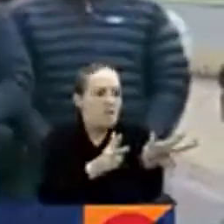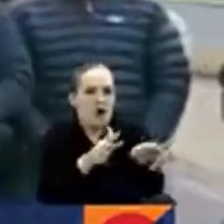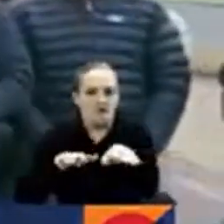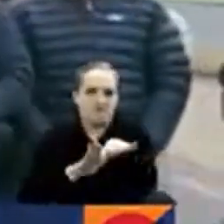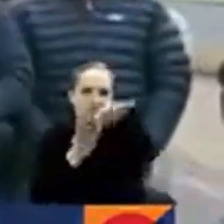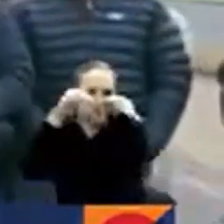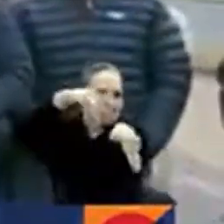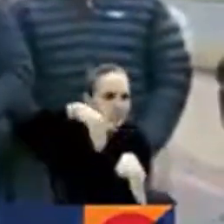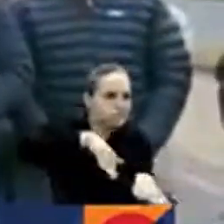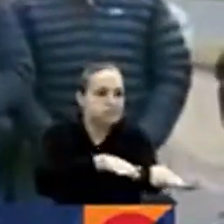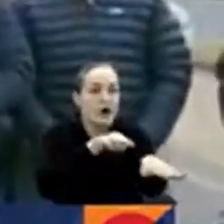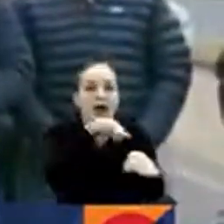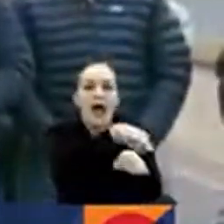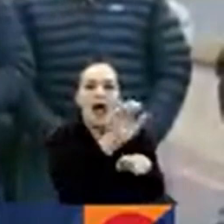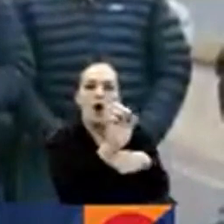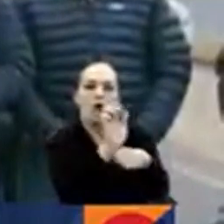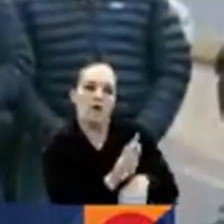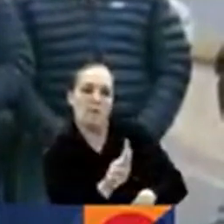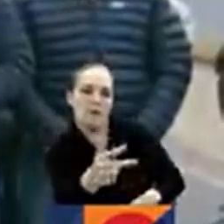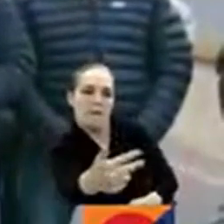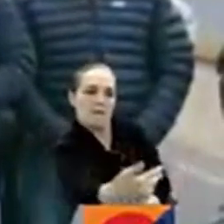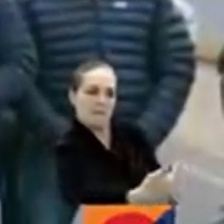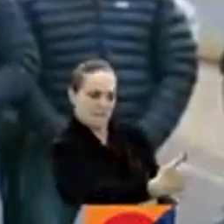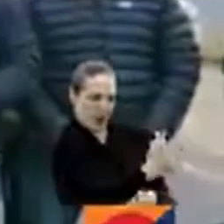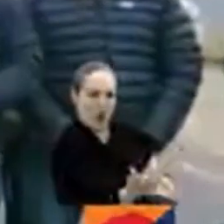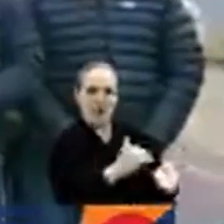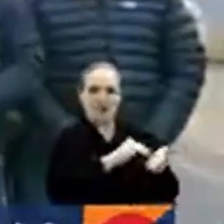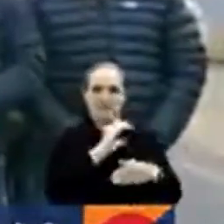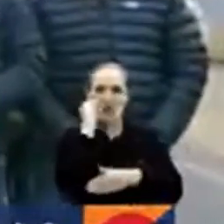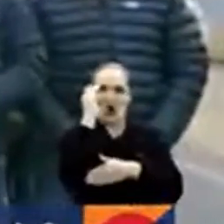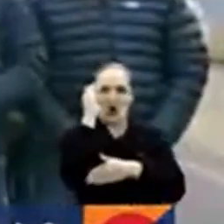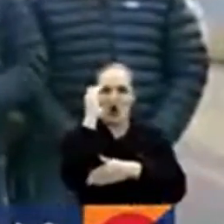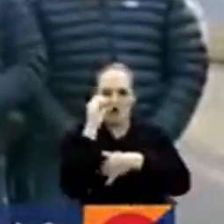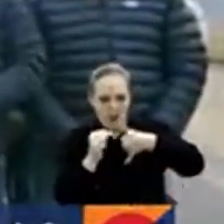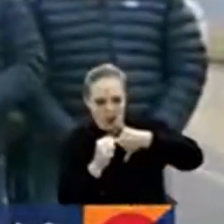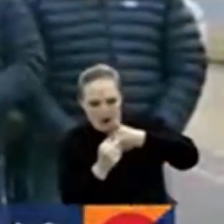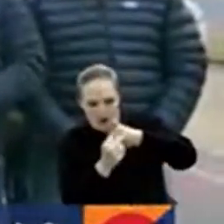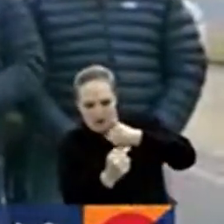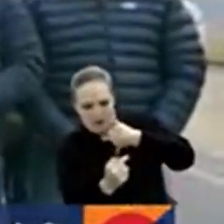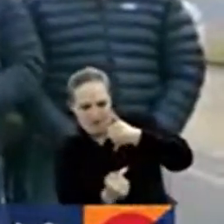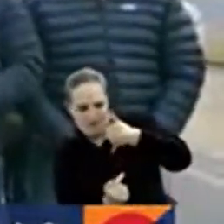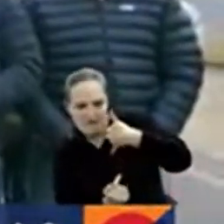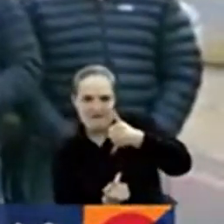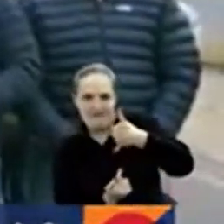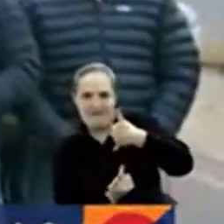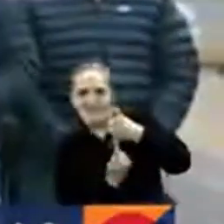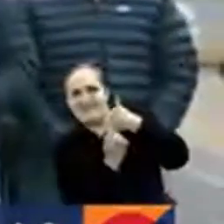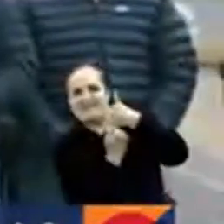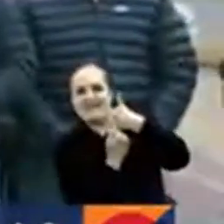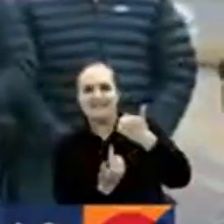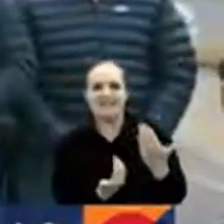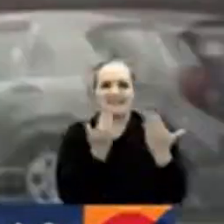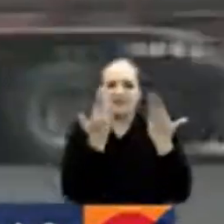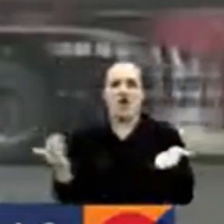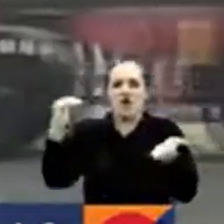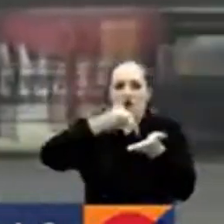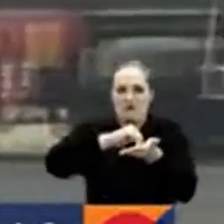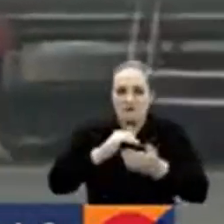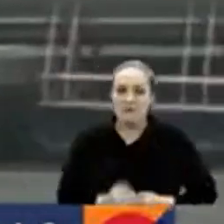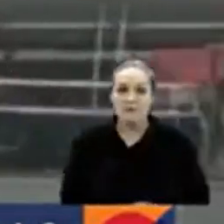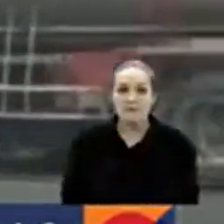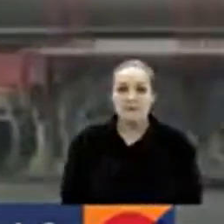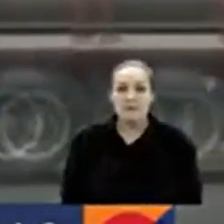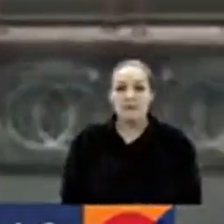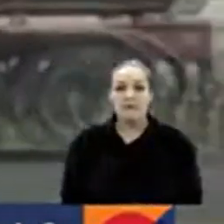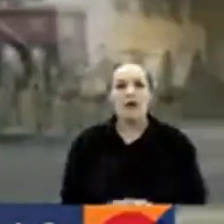atravesar territorio ecuatoriano y regresar a Colombia por la zona que nos habilita a entrar hacia el centro del país. La